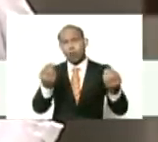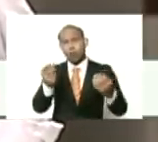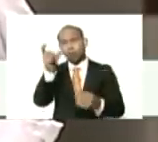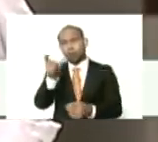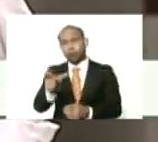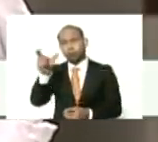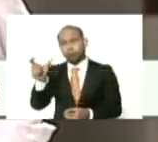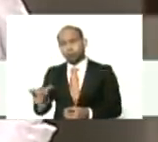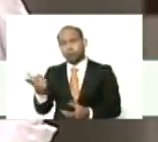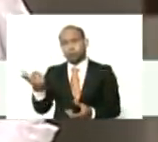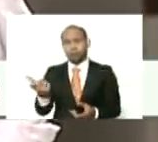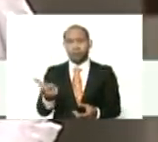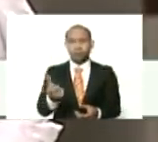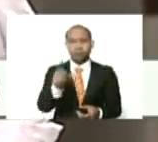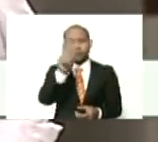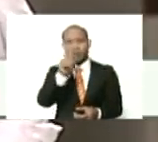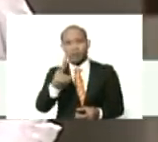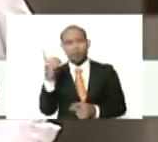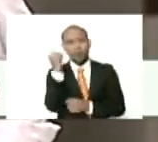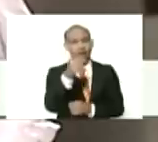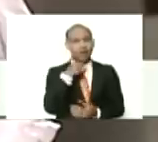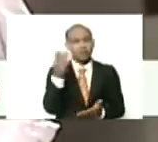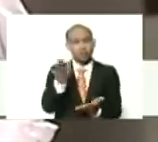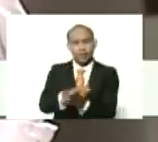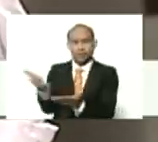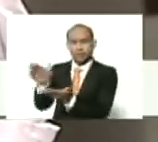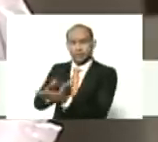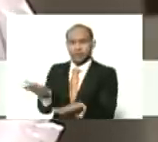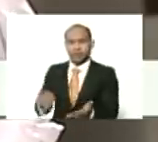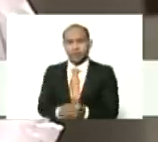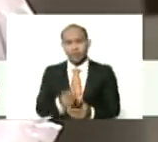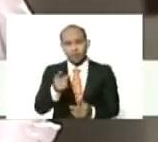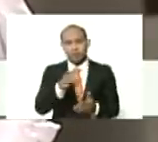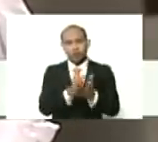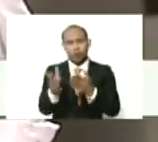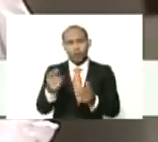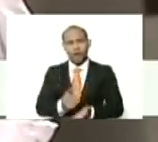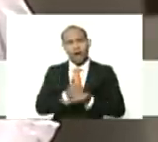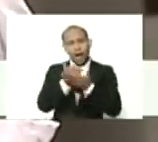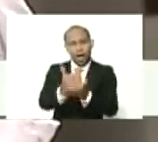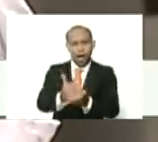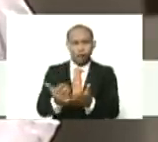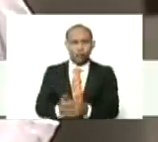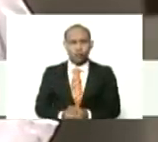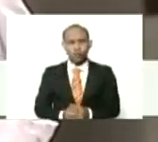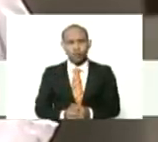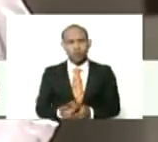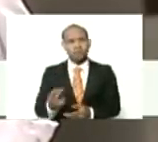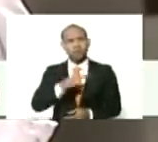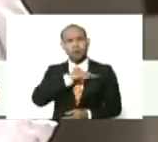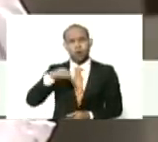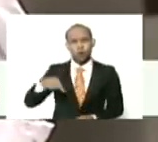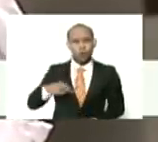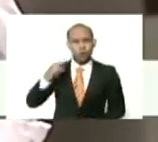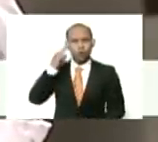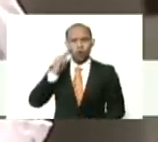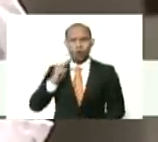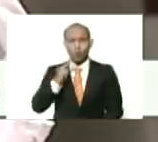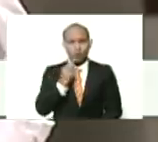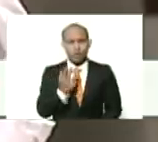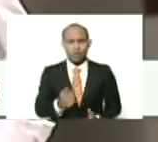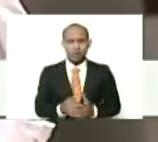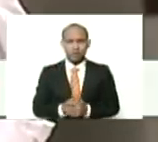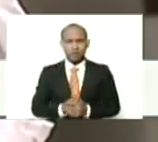caen en el camino, y estamos también, con un, con un proyecto, sobre esa reivindicación, y bueno, con nuestro Bolívar, también, paseándolo,